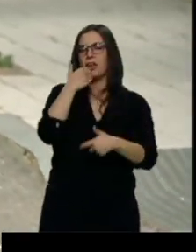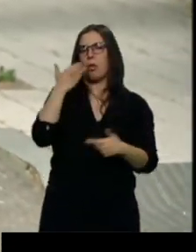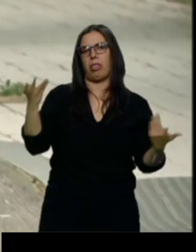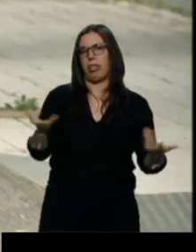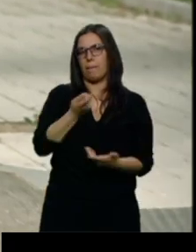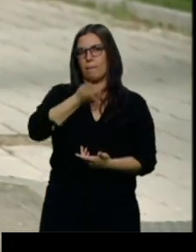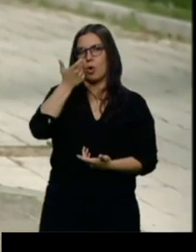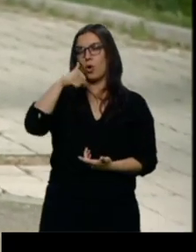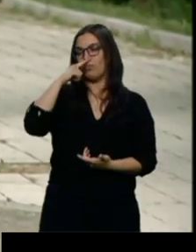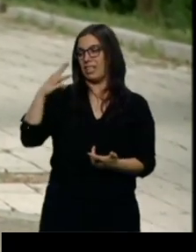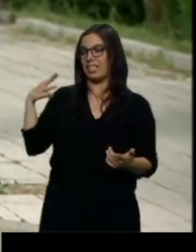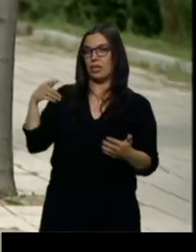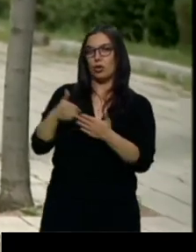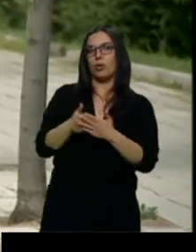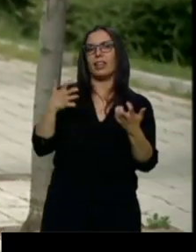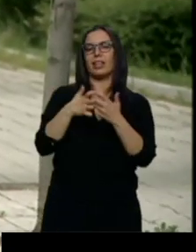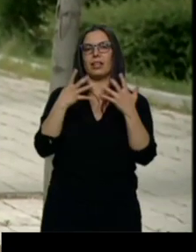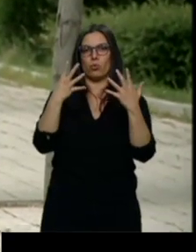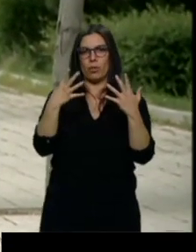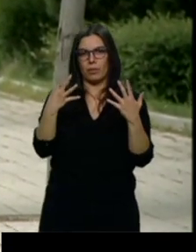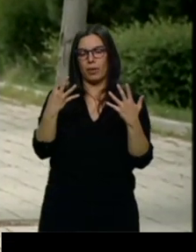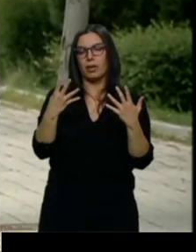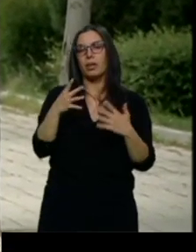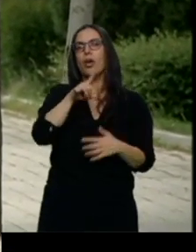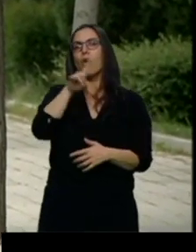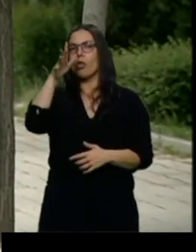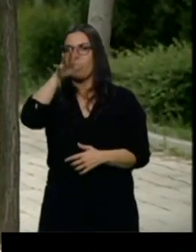producido nueve accidentes y once denuncias.